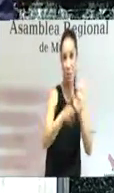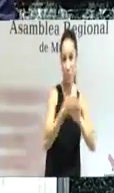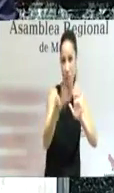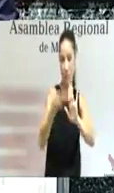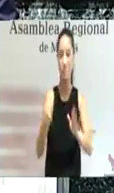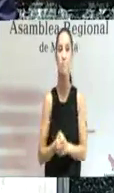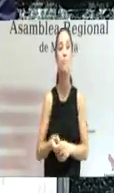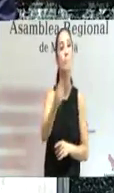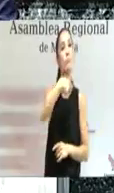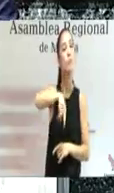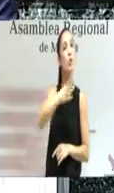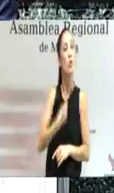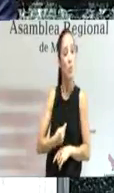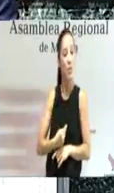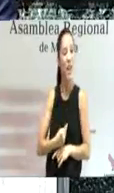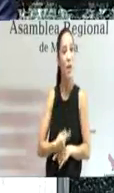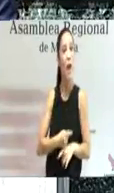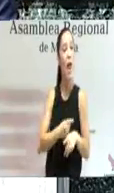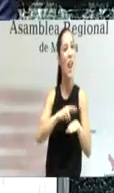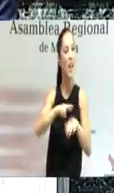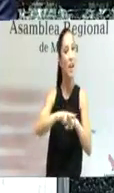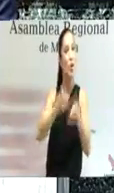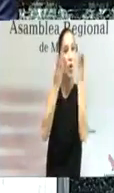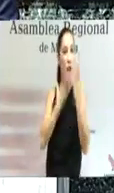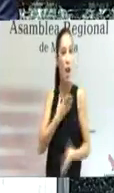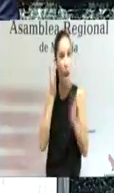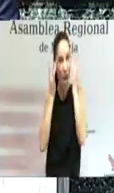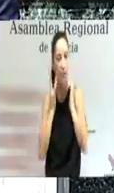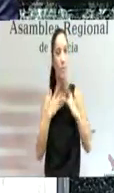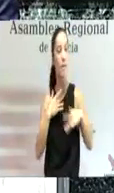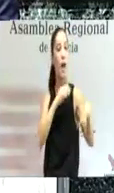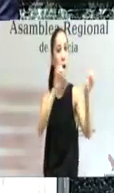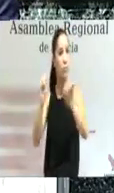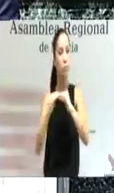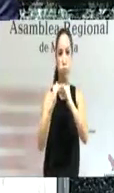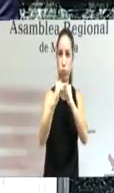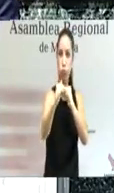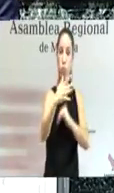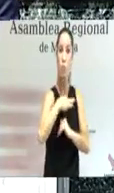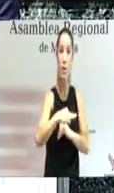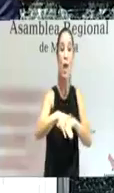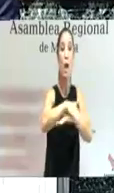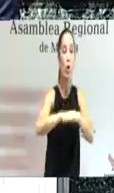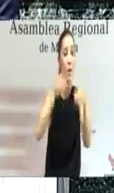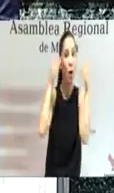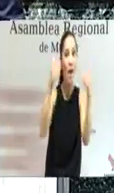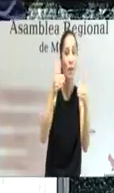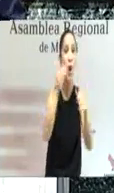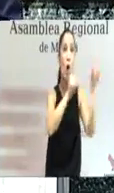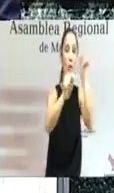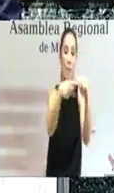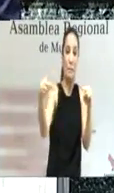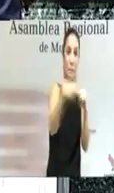Somos una región limpia y sostenible, un Gobierno que está centrado en prevenir la contaminación y